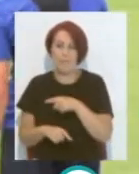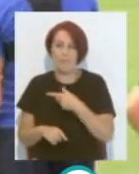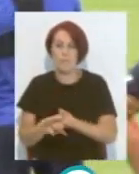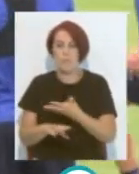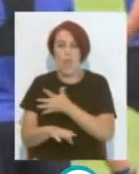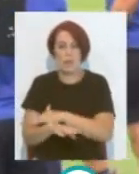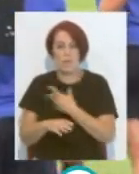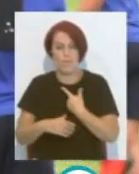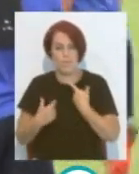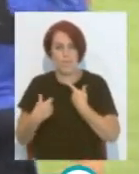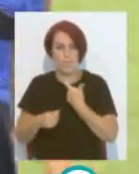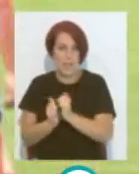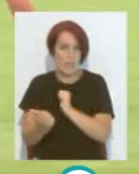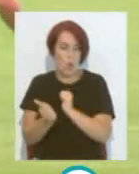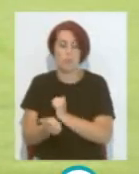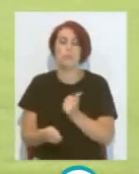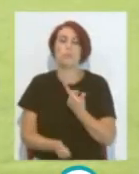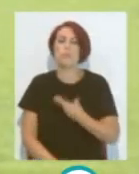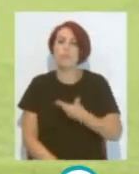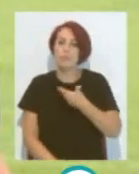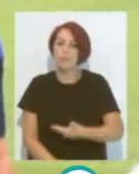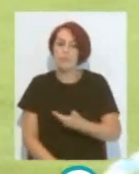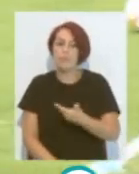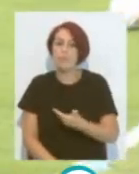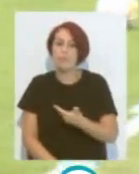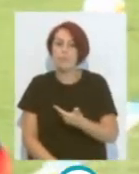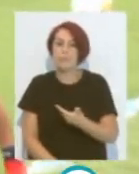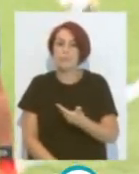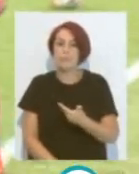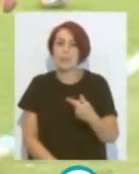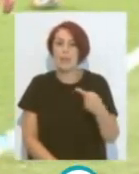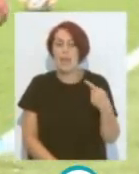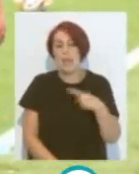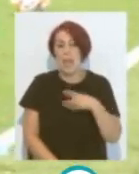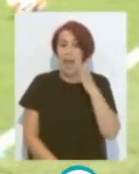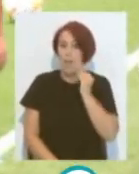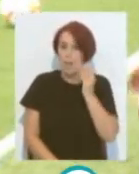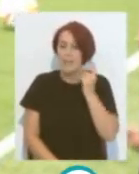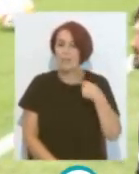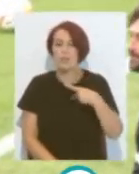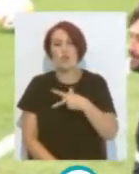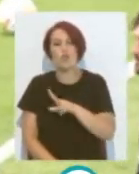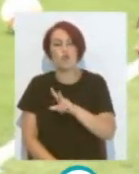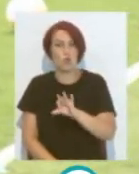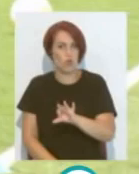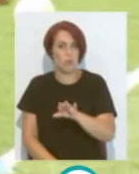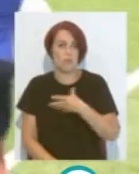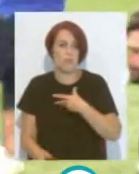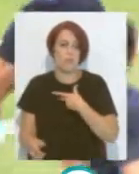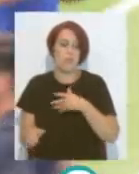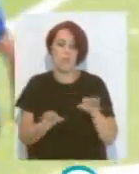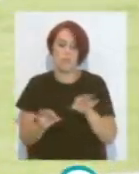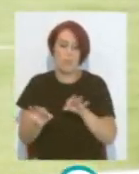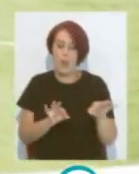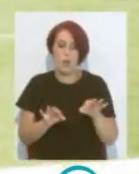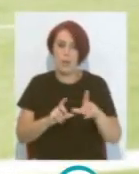Importante también Que tanto Álvaro Jiménez Como Chus Ya hayan hecho El periodo preparatorio Con sus